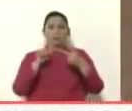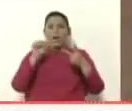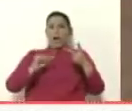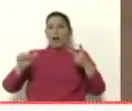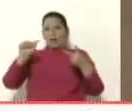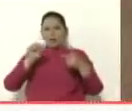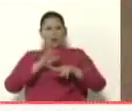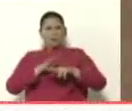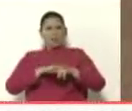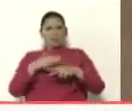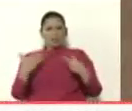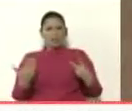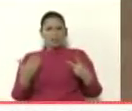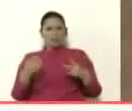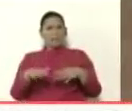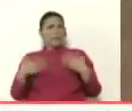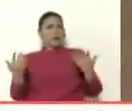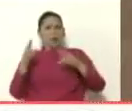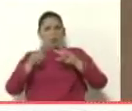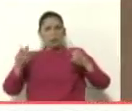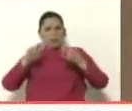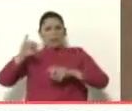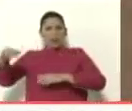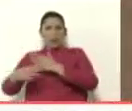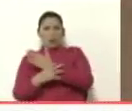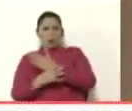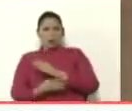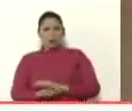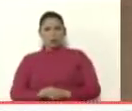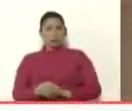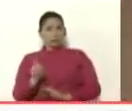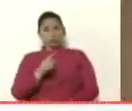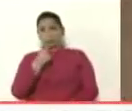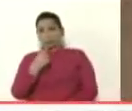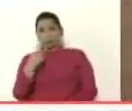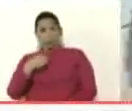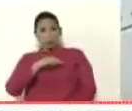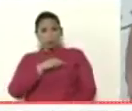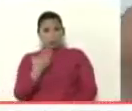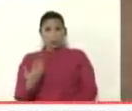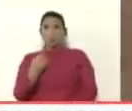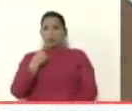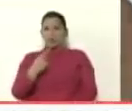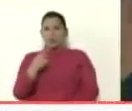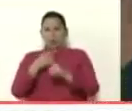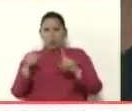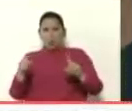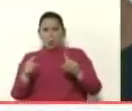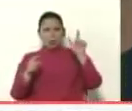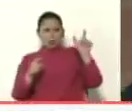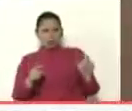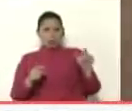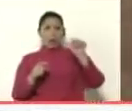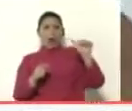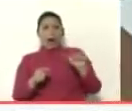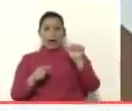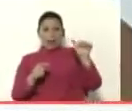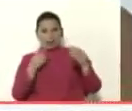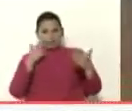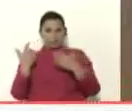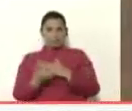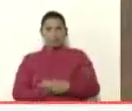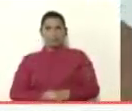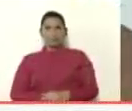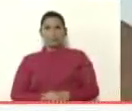Betancur para cuándo va a investigar eso Guaidó no lo decimos nosotros lo dice Alec Boyd arroba Alec Boyd